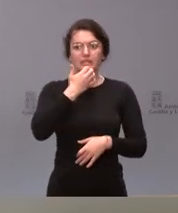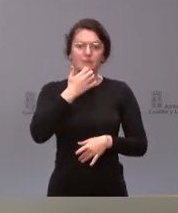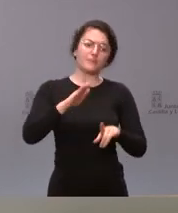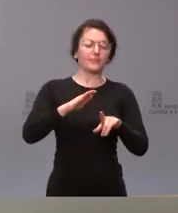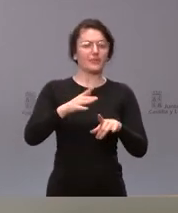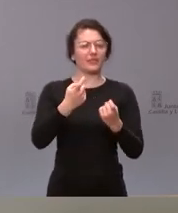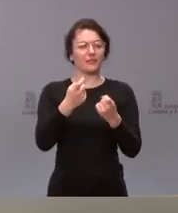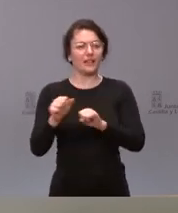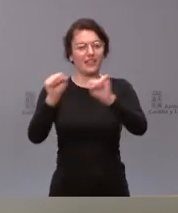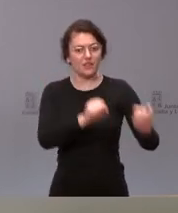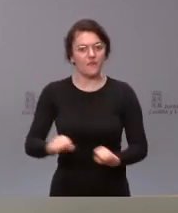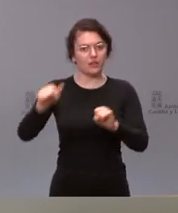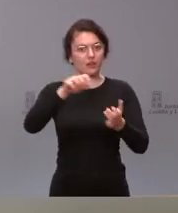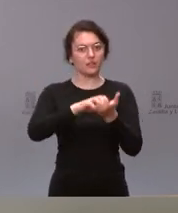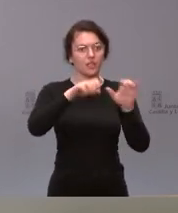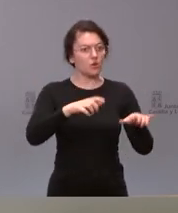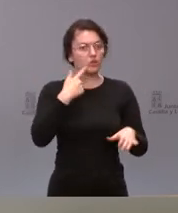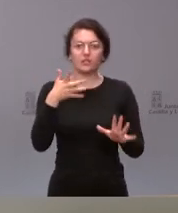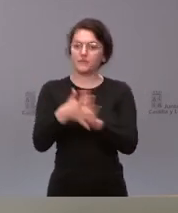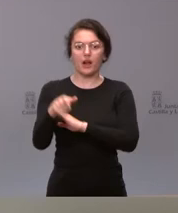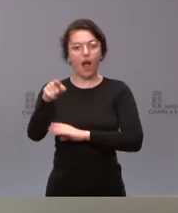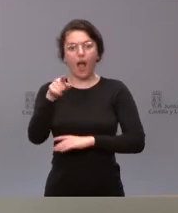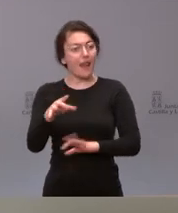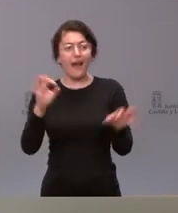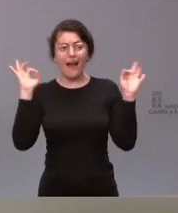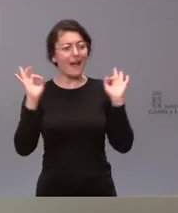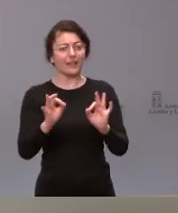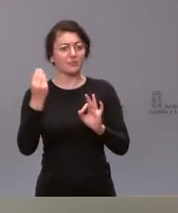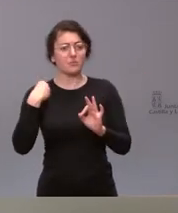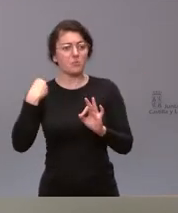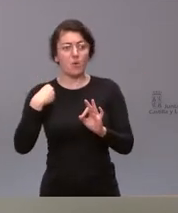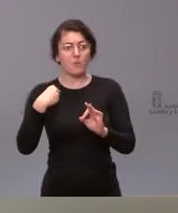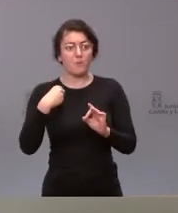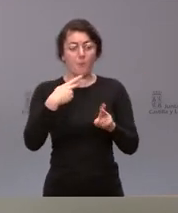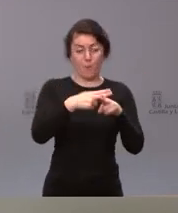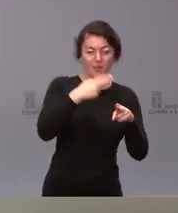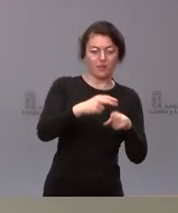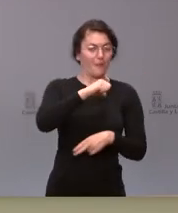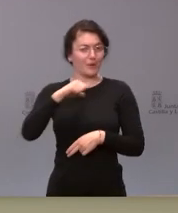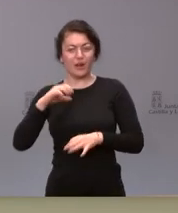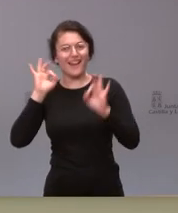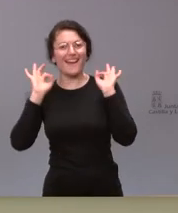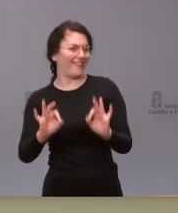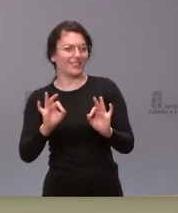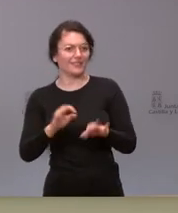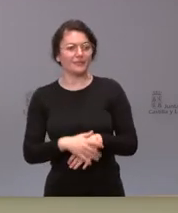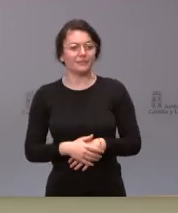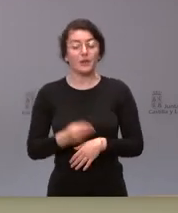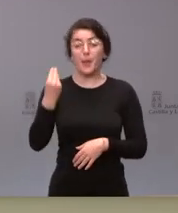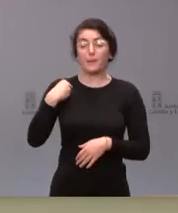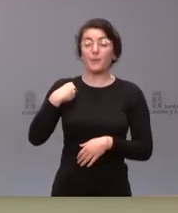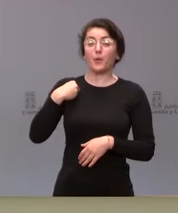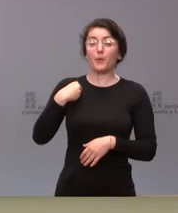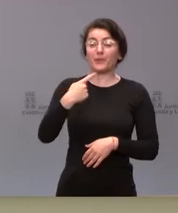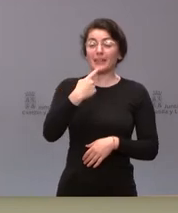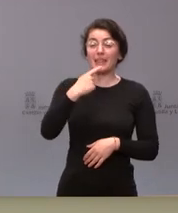tanto esa es la vía que yo creo que él siempre va a manifestar en su vida política y también en su vida personal Habla de ese respeto que pedía el presidente